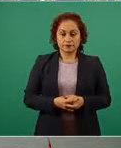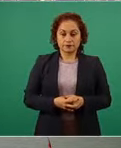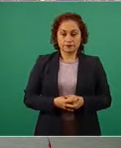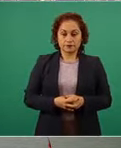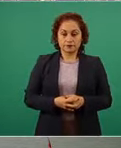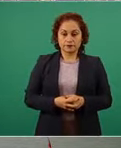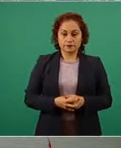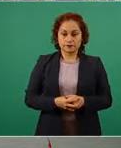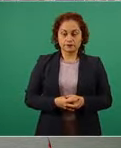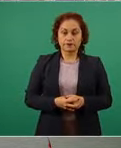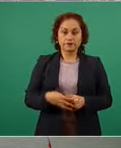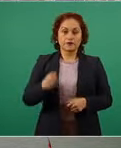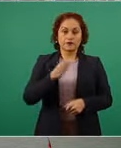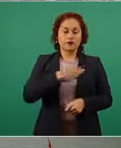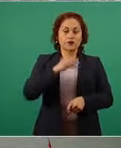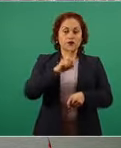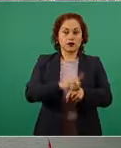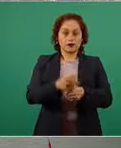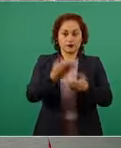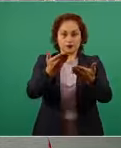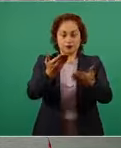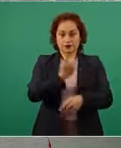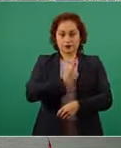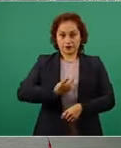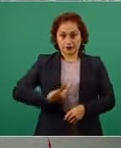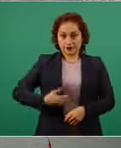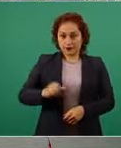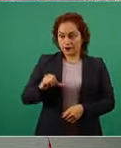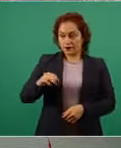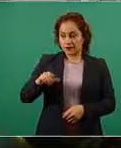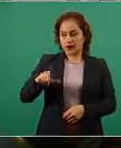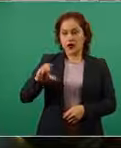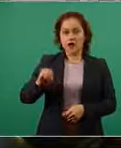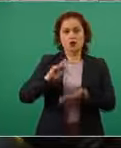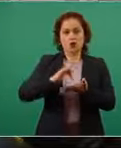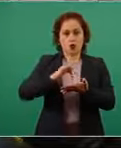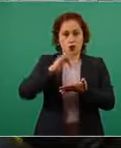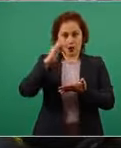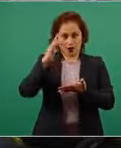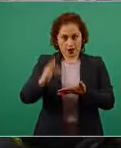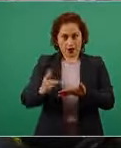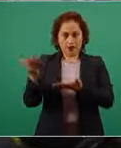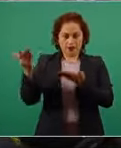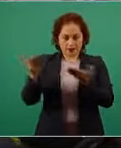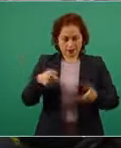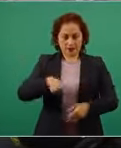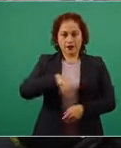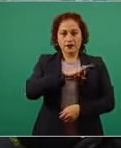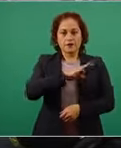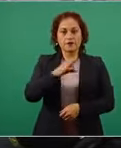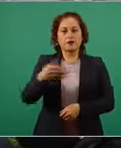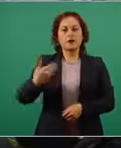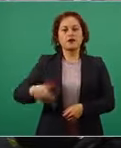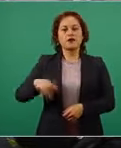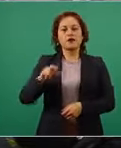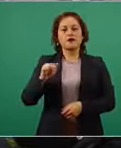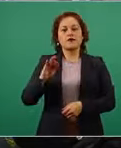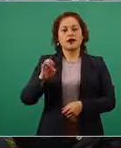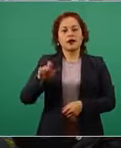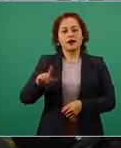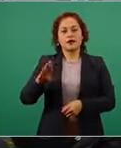buenos días presidente López Obrador gracias por recibirnos en el palacio nacional soy Rafael Matus del diario La Nación